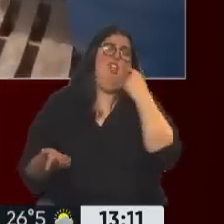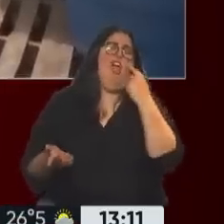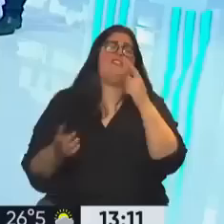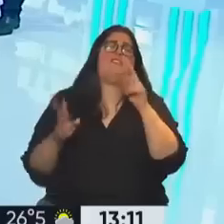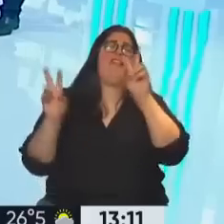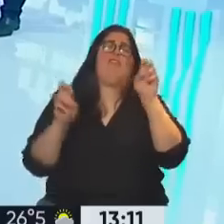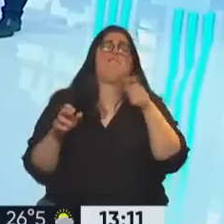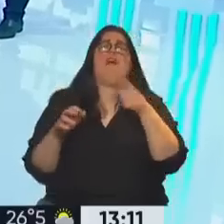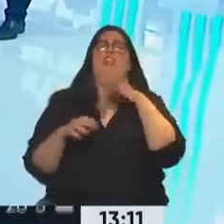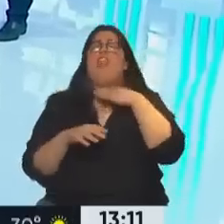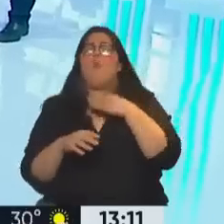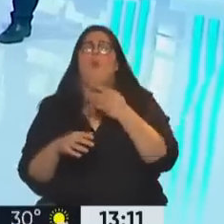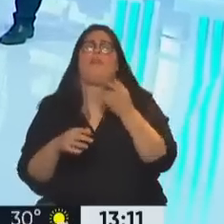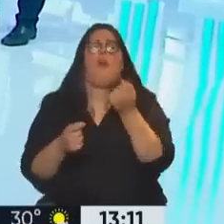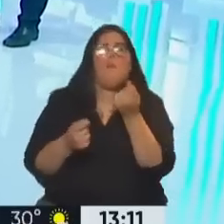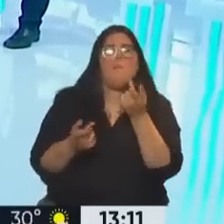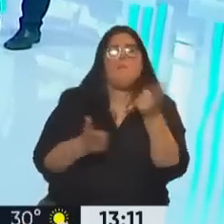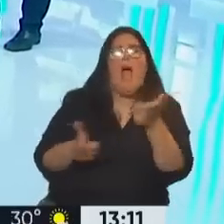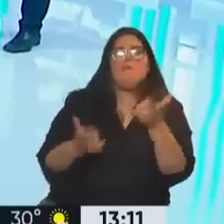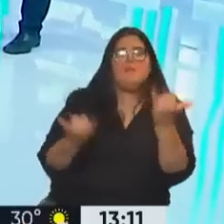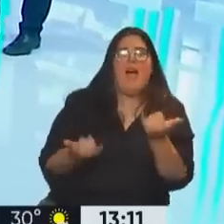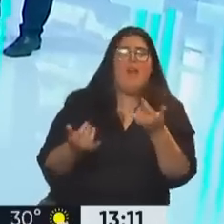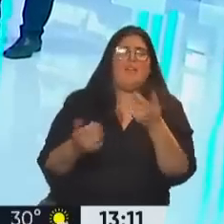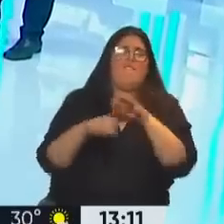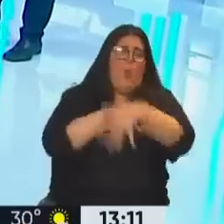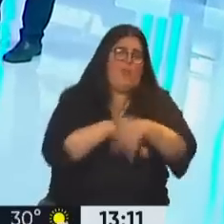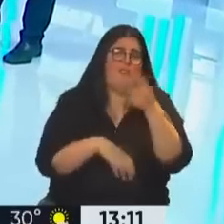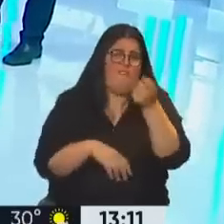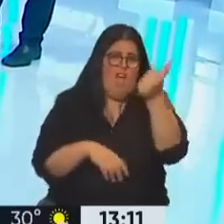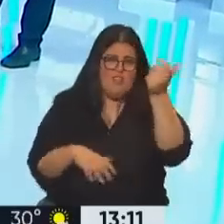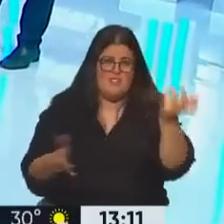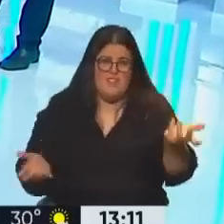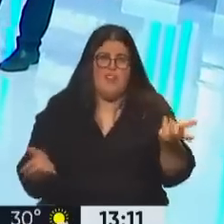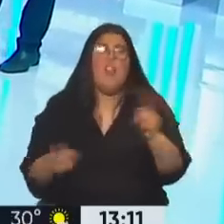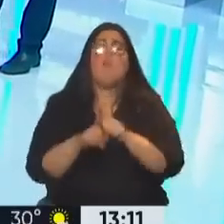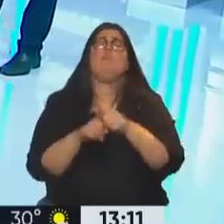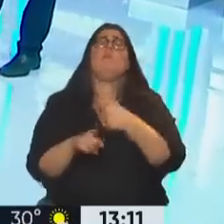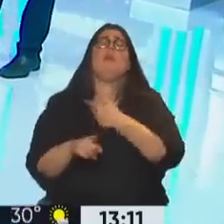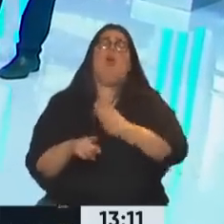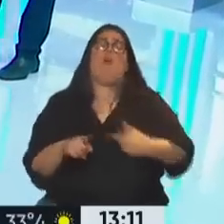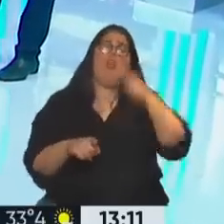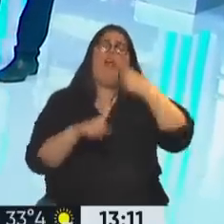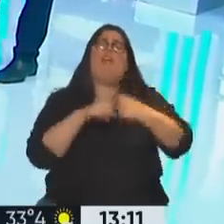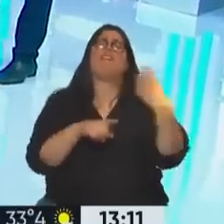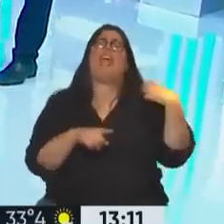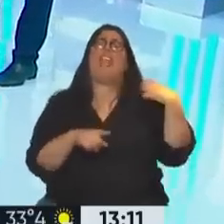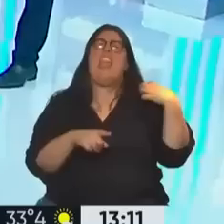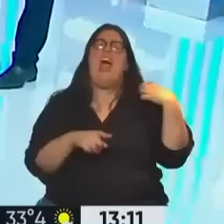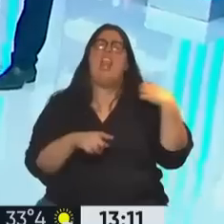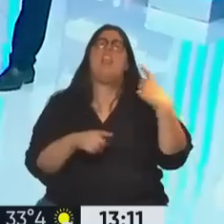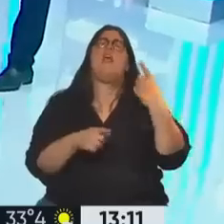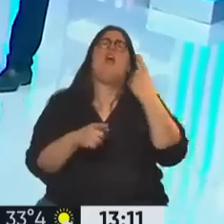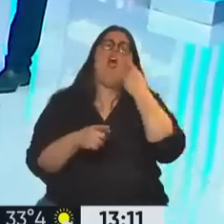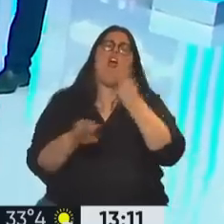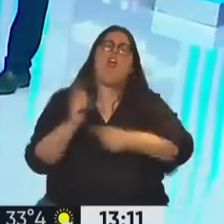por la corrupción. Bueno, repartieron el país como era antes de mi gobierno, un exgeneral dirige a la policía,